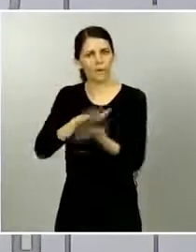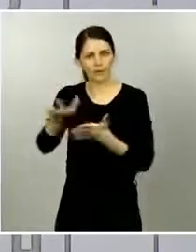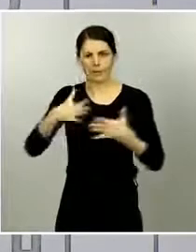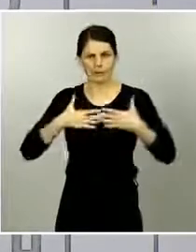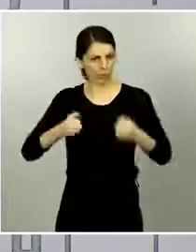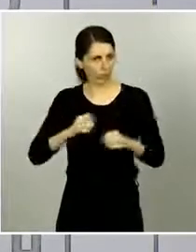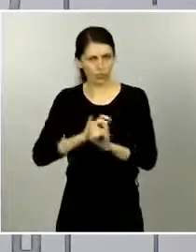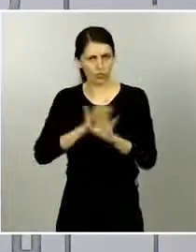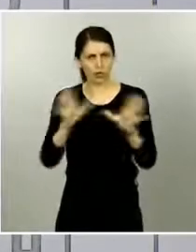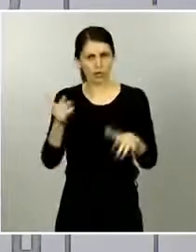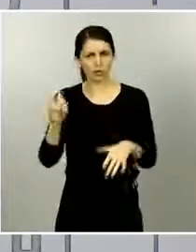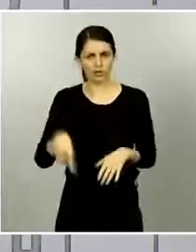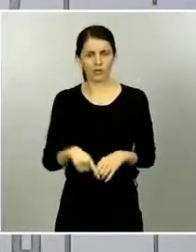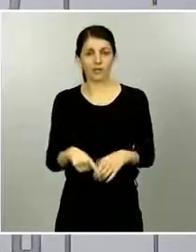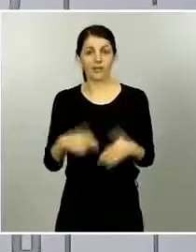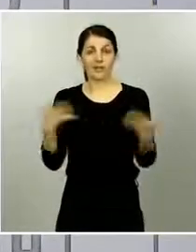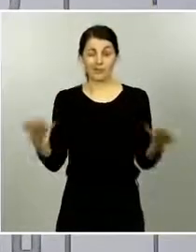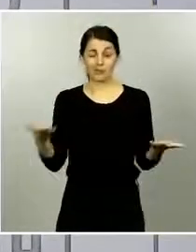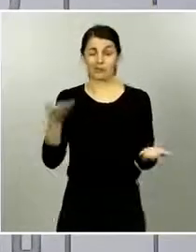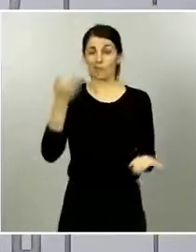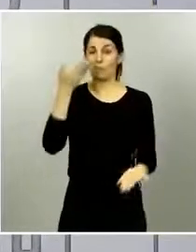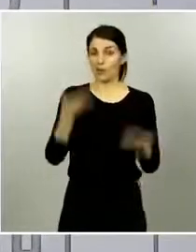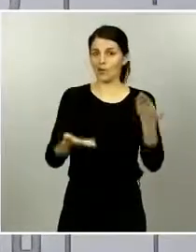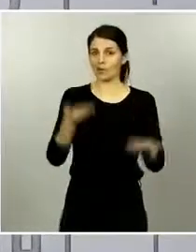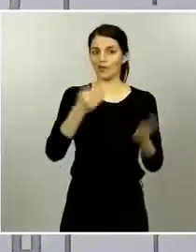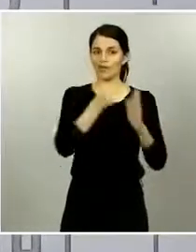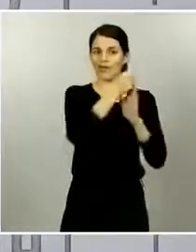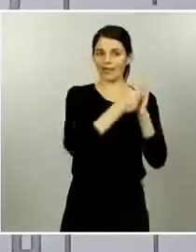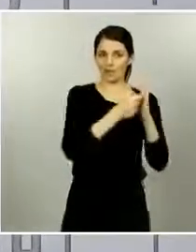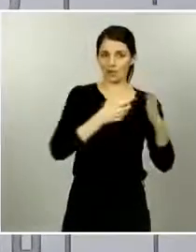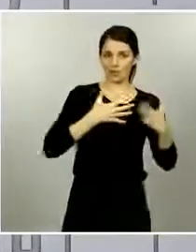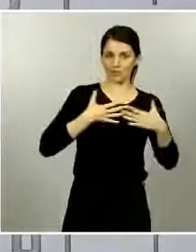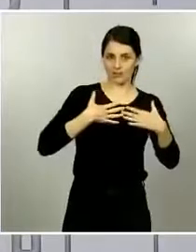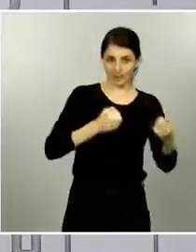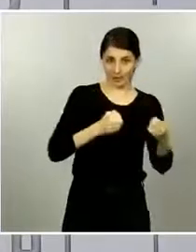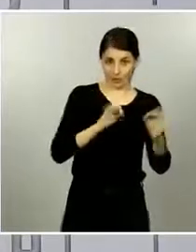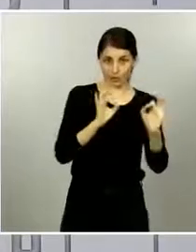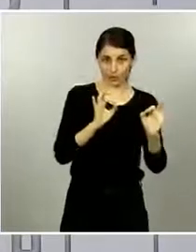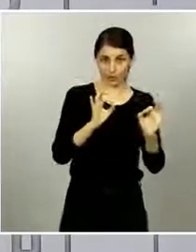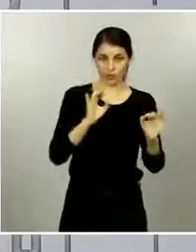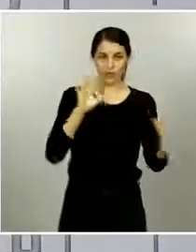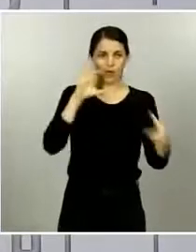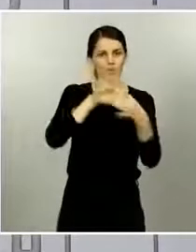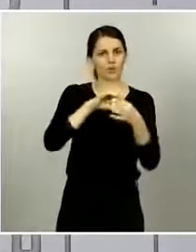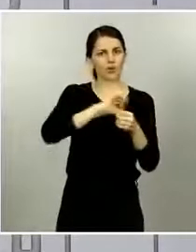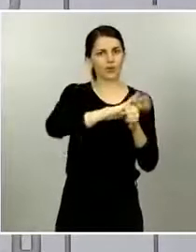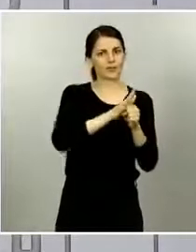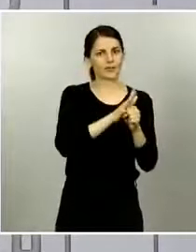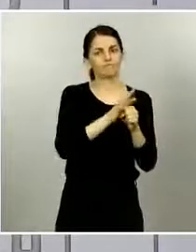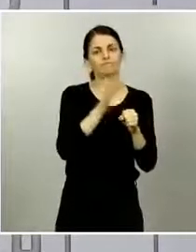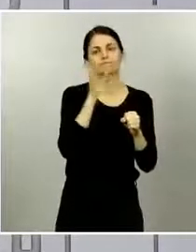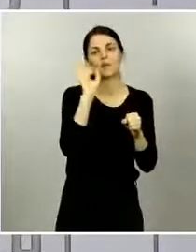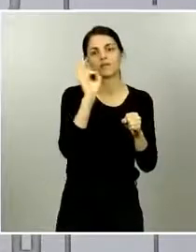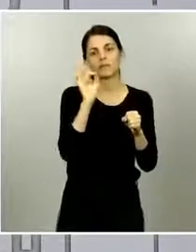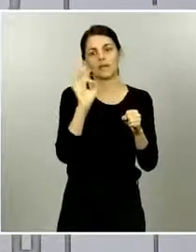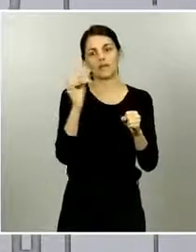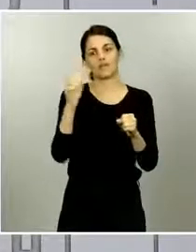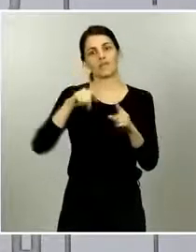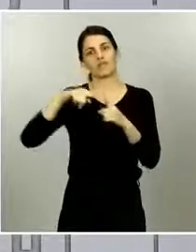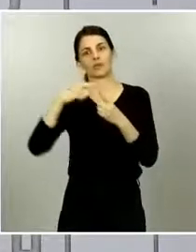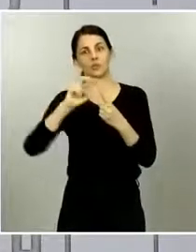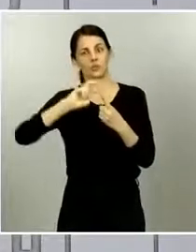para acceder a los hospitales todo esto tiene también un impacto importante en la salud con lo cual la valoración de los criterios sanitarios